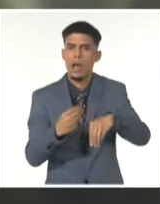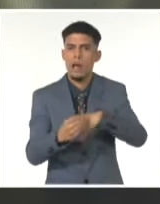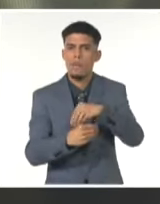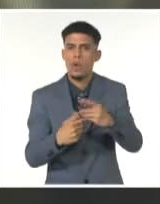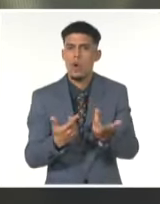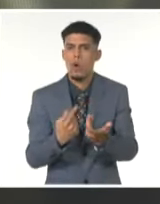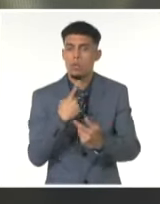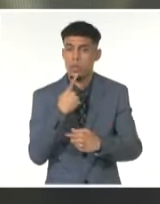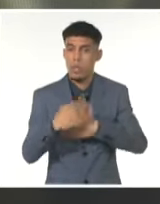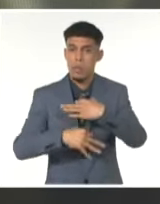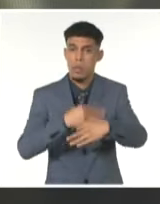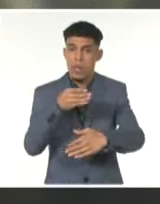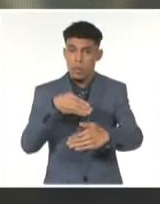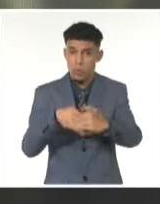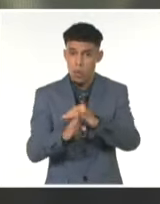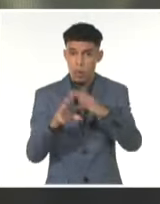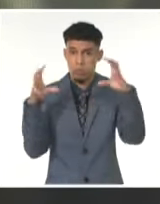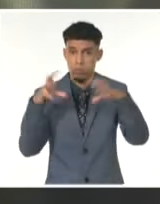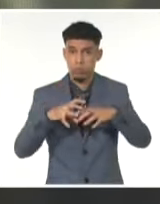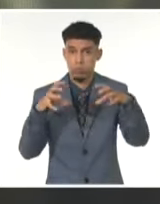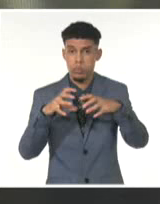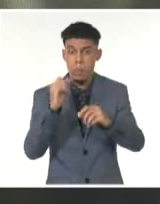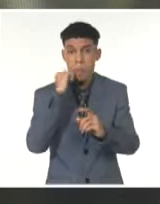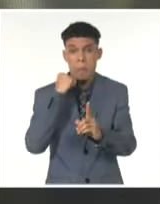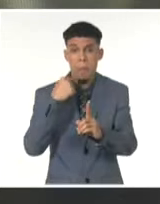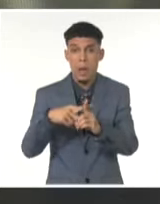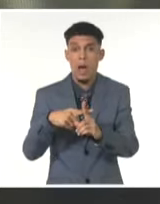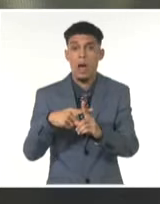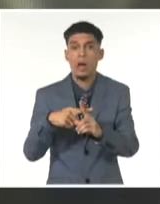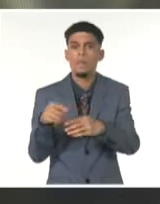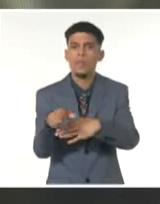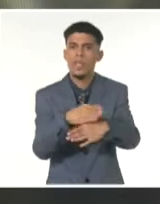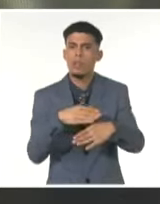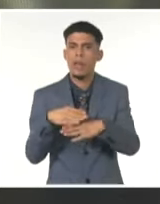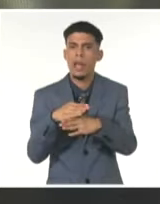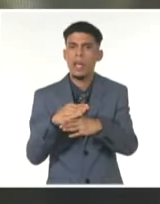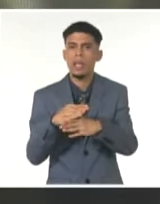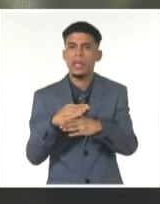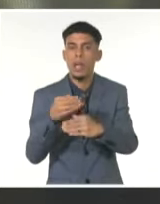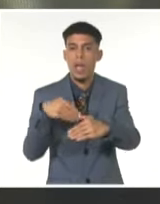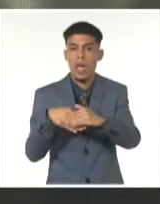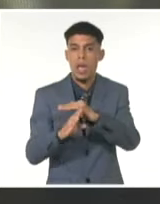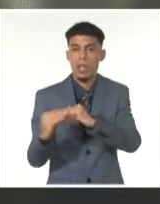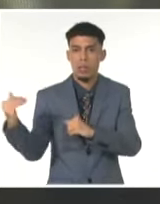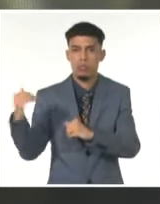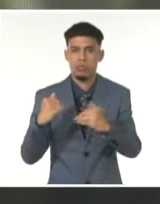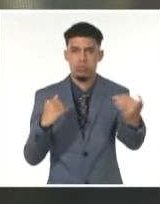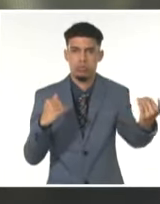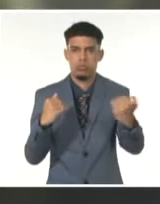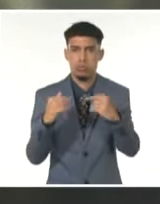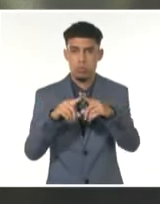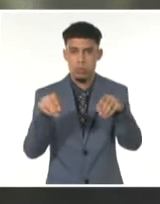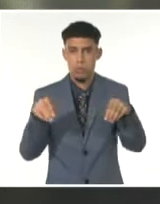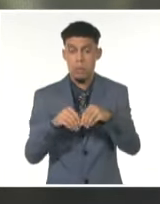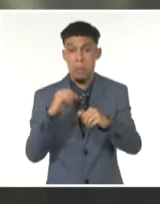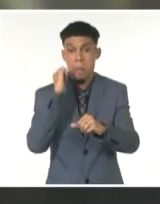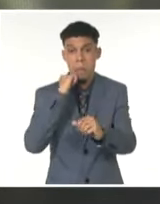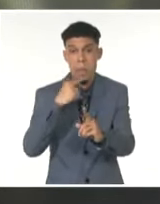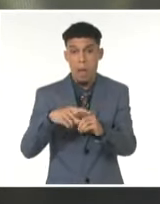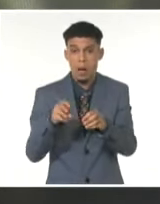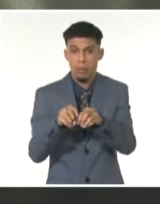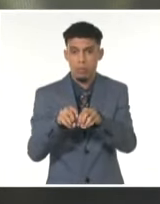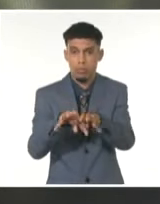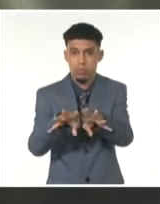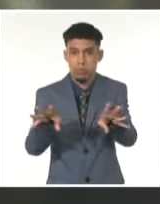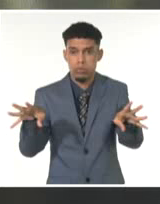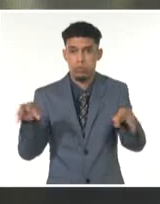Lo que entró por la lluvia, lo que venía por las distintas vías y lo que ella estuvo vertiendo. sea, 15 millones